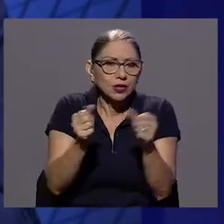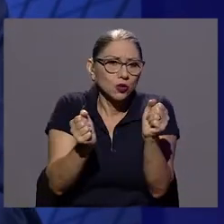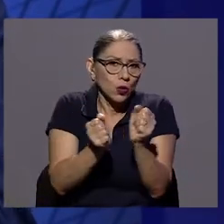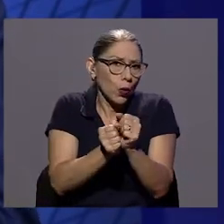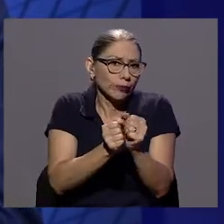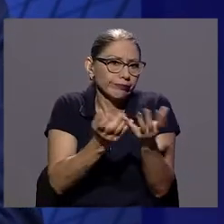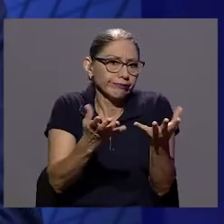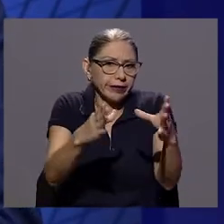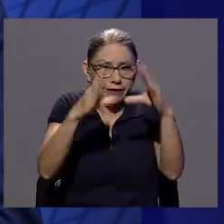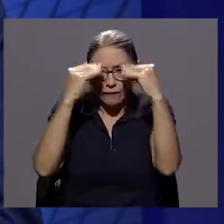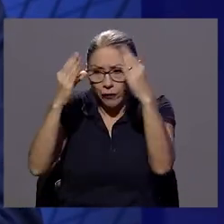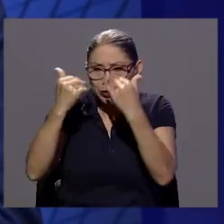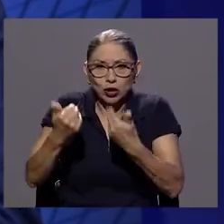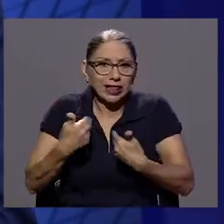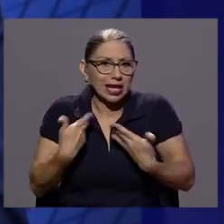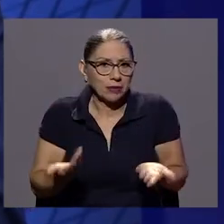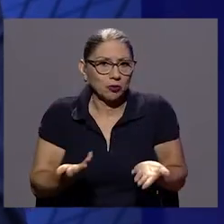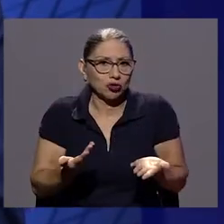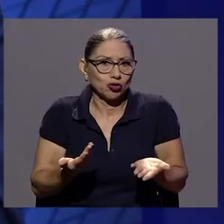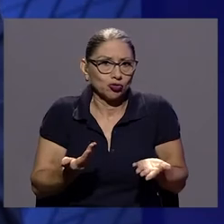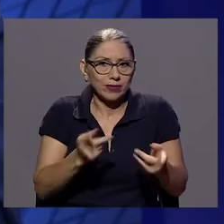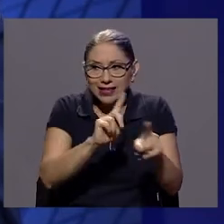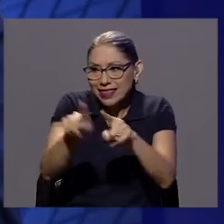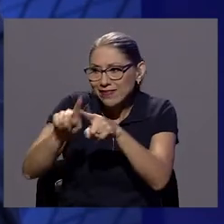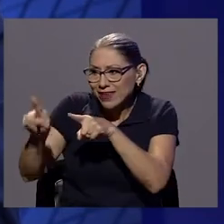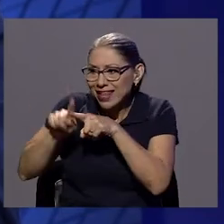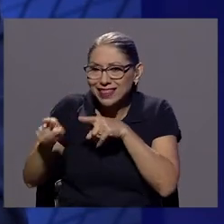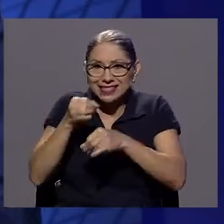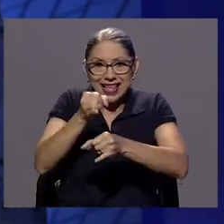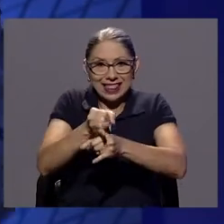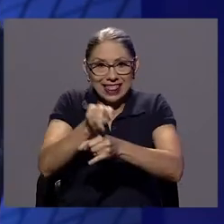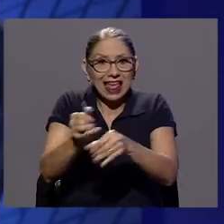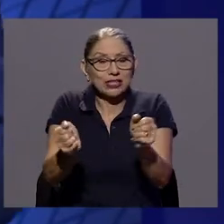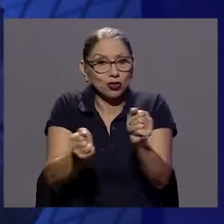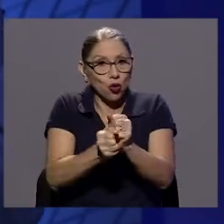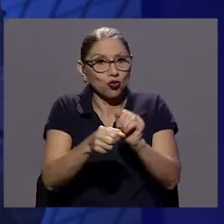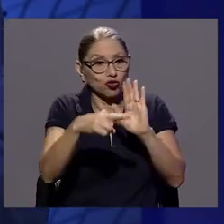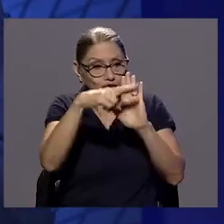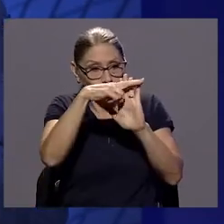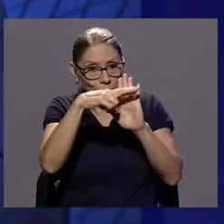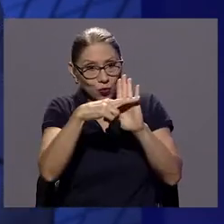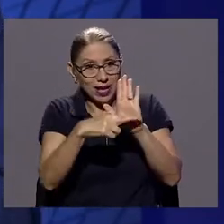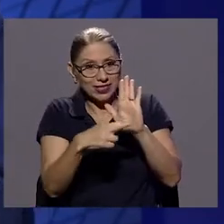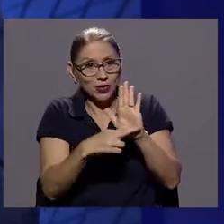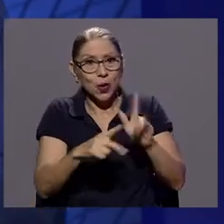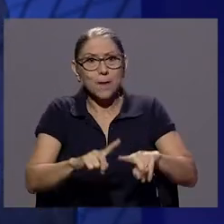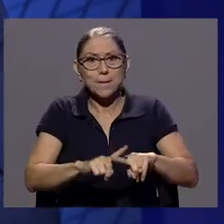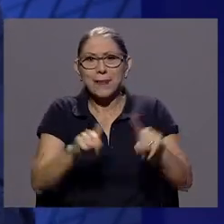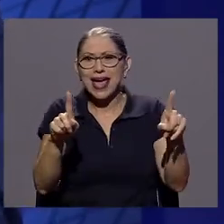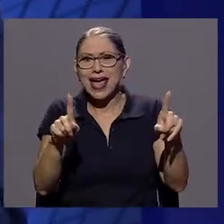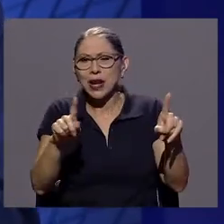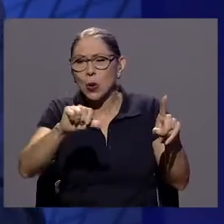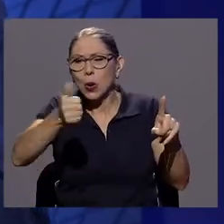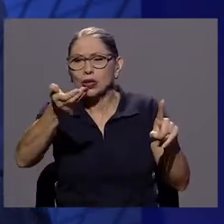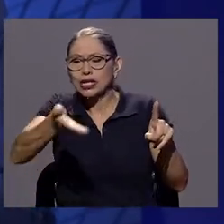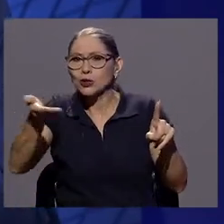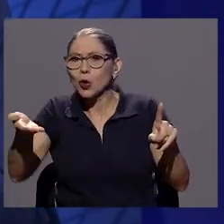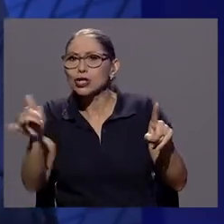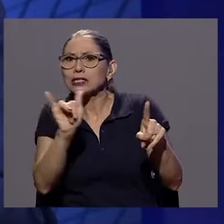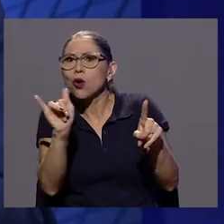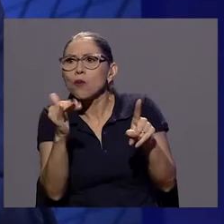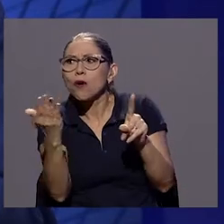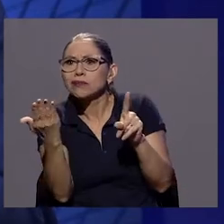que es de las entidades reguladas, pero el resto del mundo resultaba como un mundo oculto, subterráneo, ¿verdad?